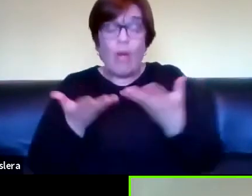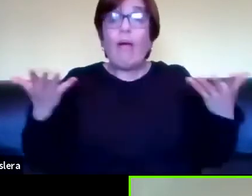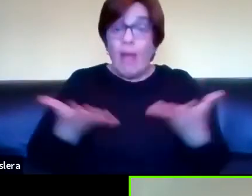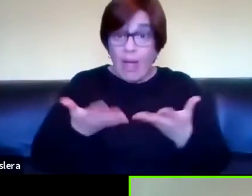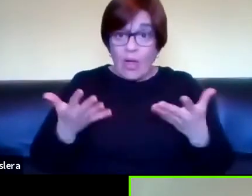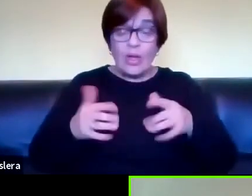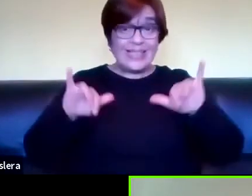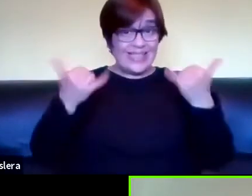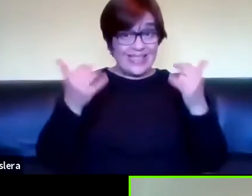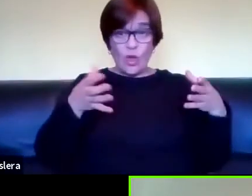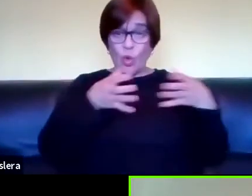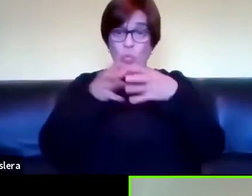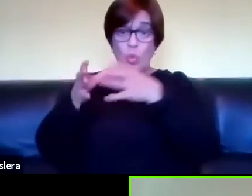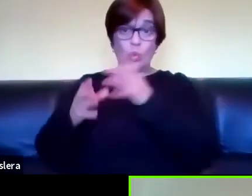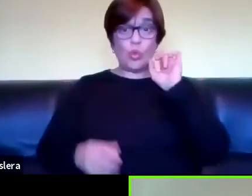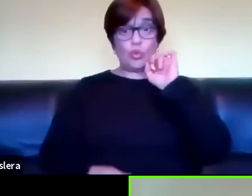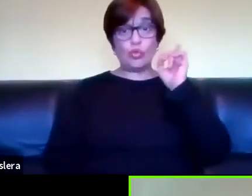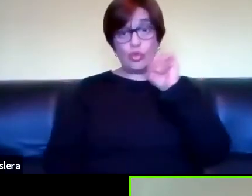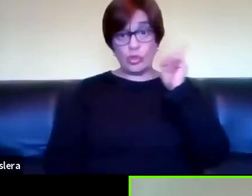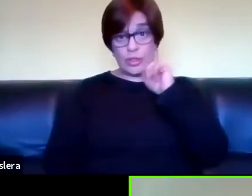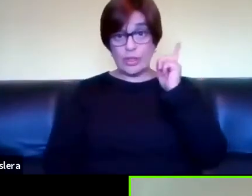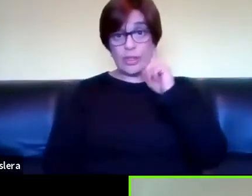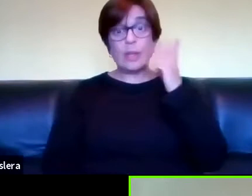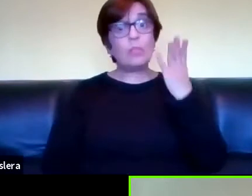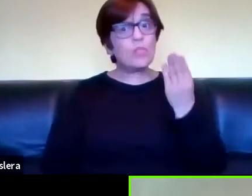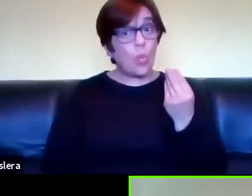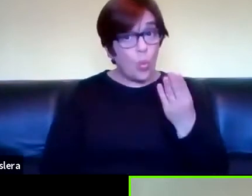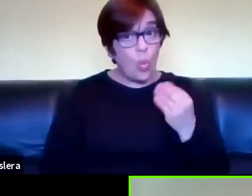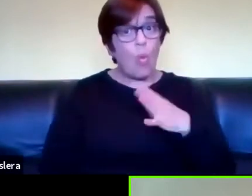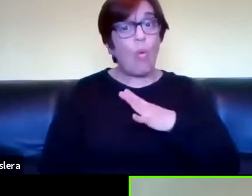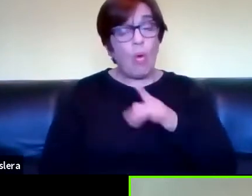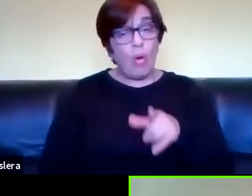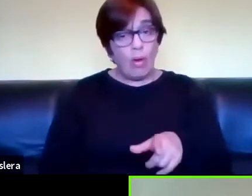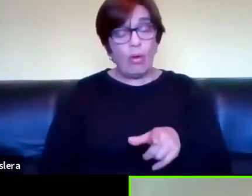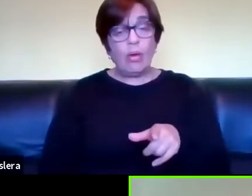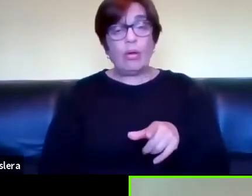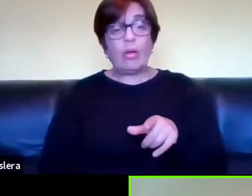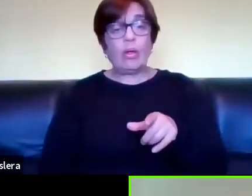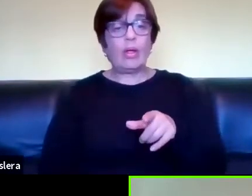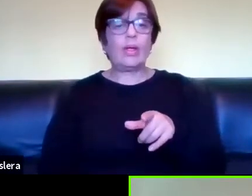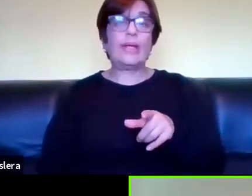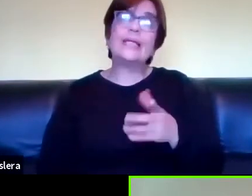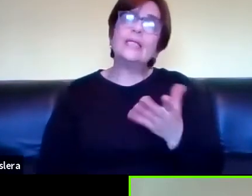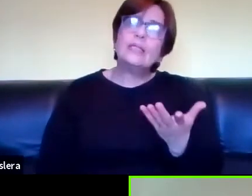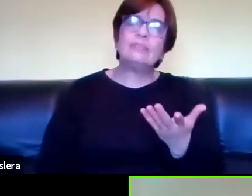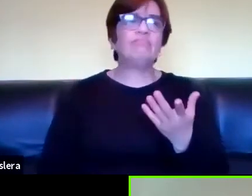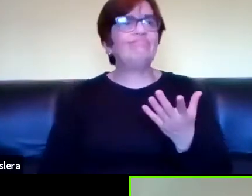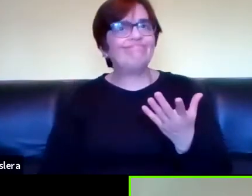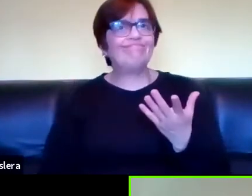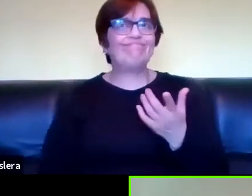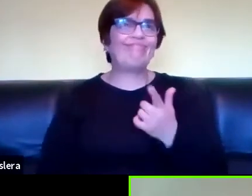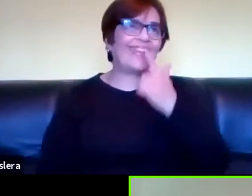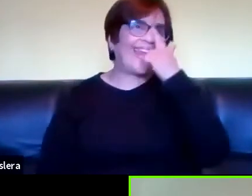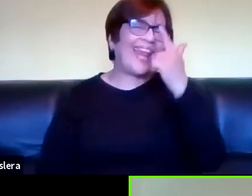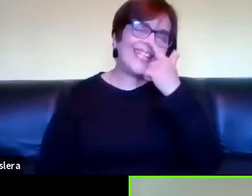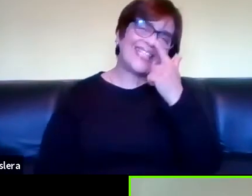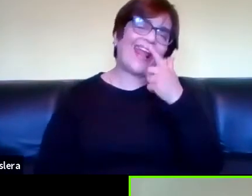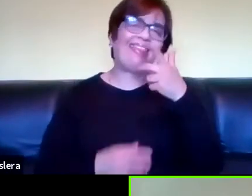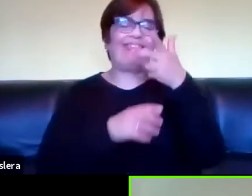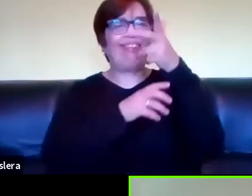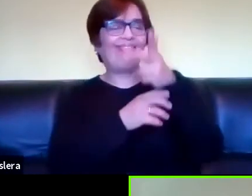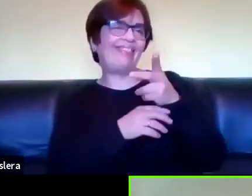comunidades de oyentes muchas comunidades de oyentes que les parece más interesante generar su textualidad diferida